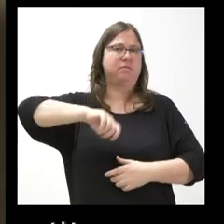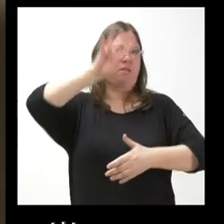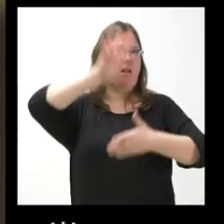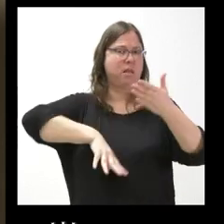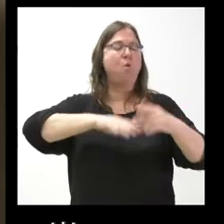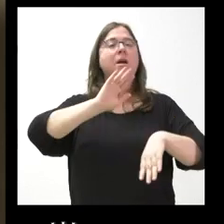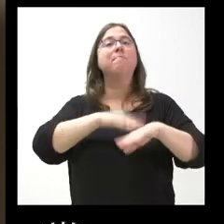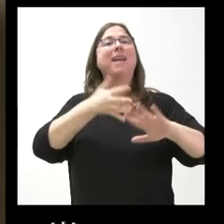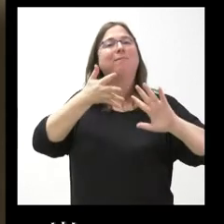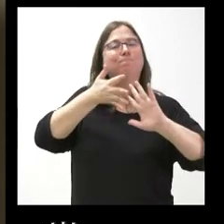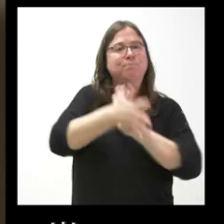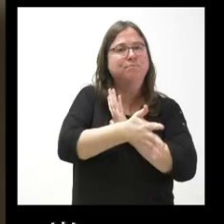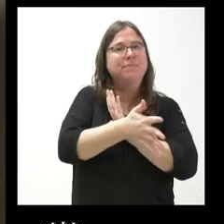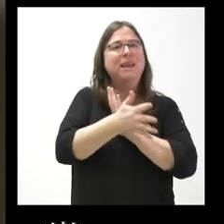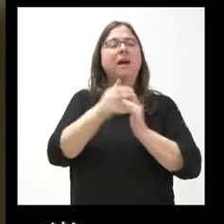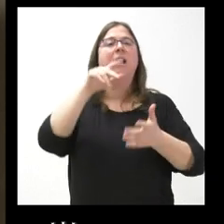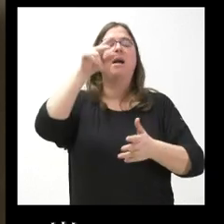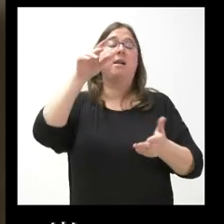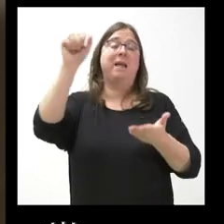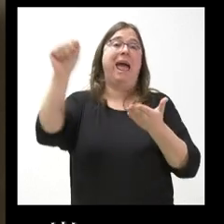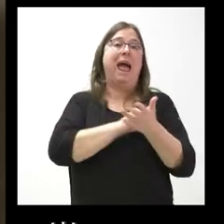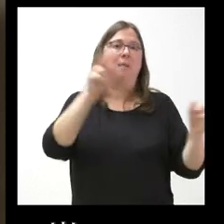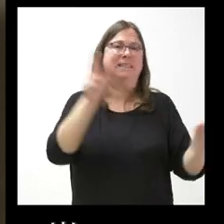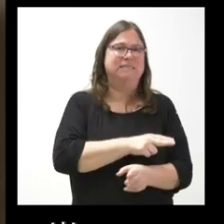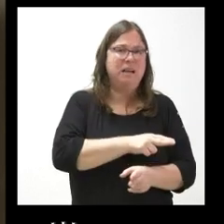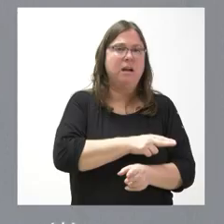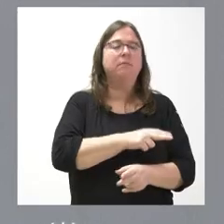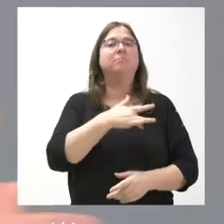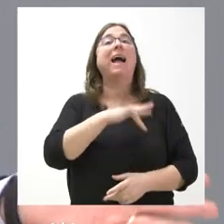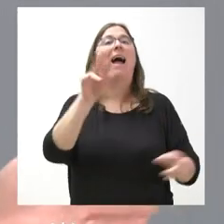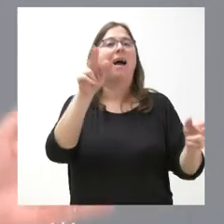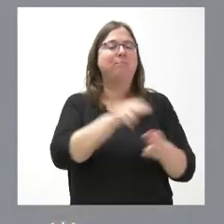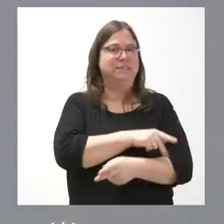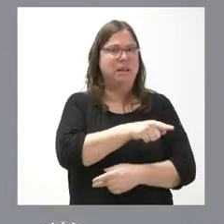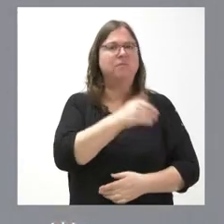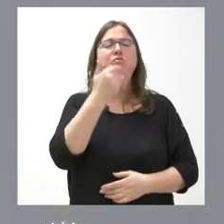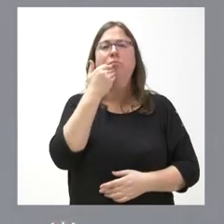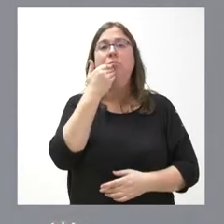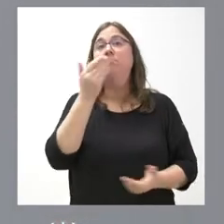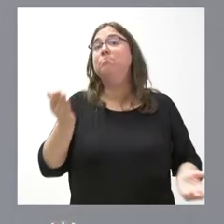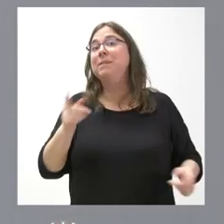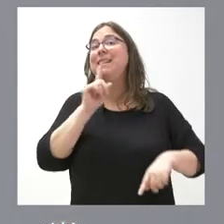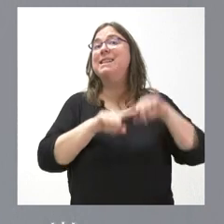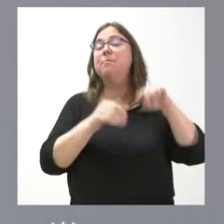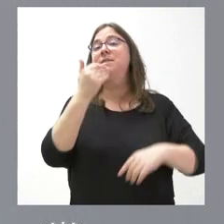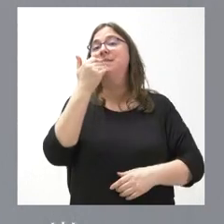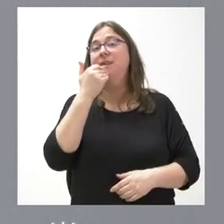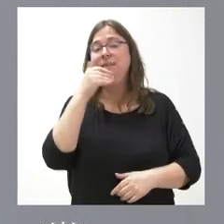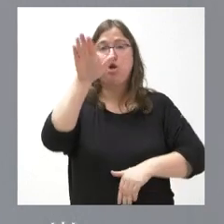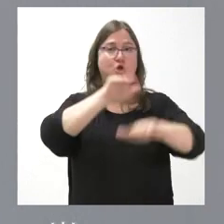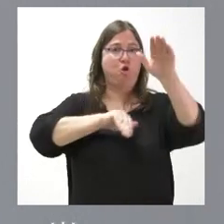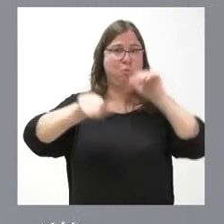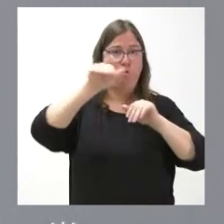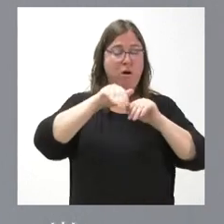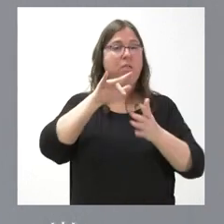Me gustaría saber si va a estar presente en esa comisión el presidente de la Junta. Pues si se le convoca y su agenda se lo